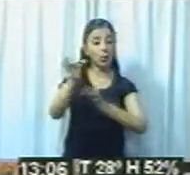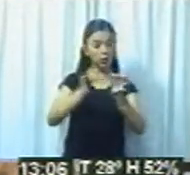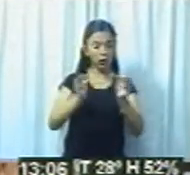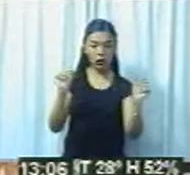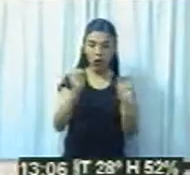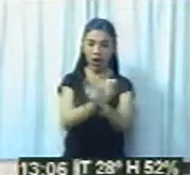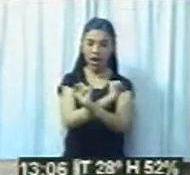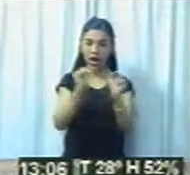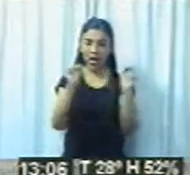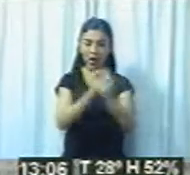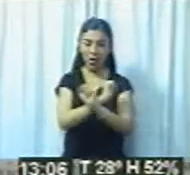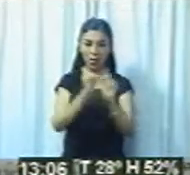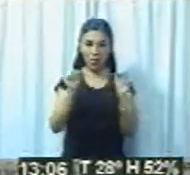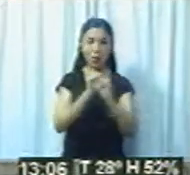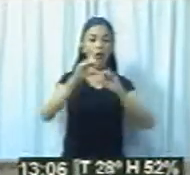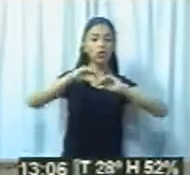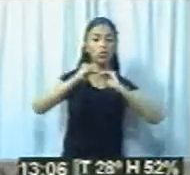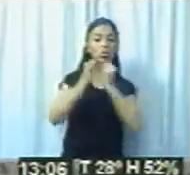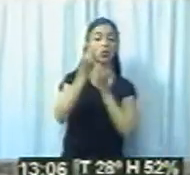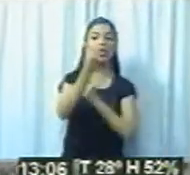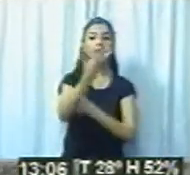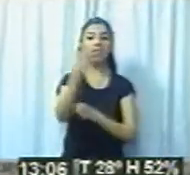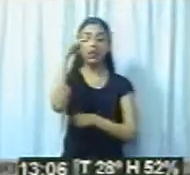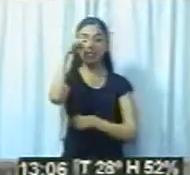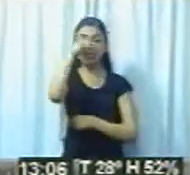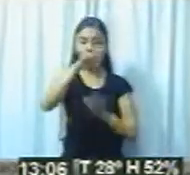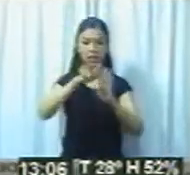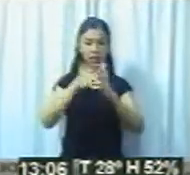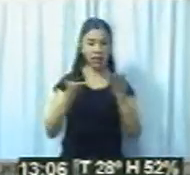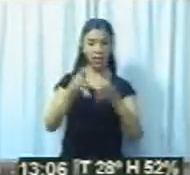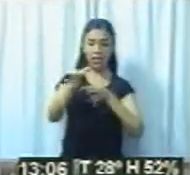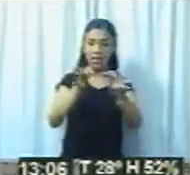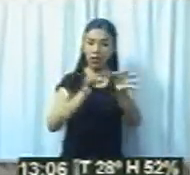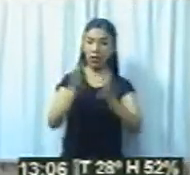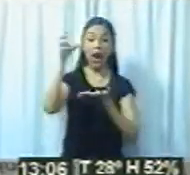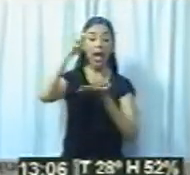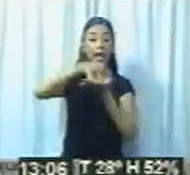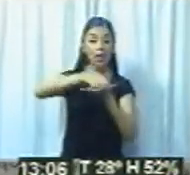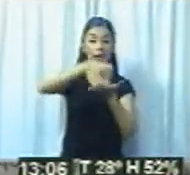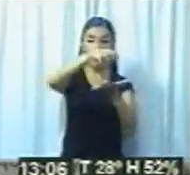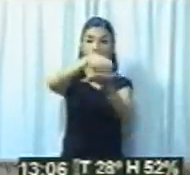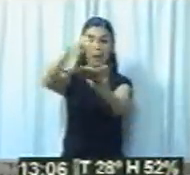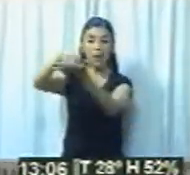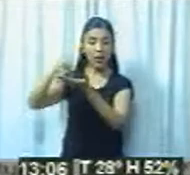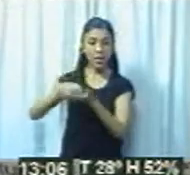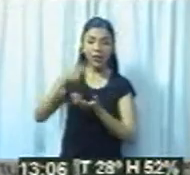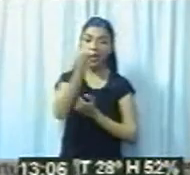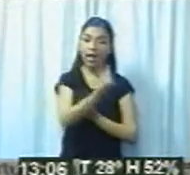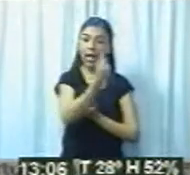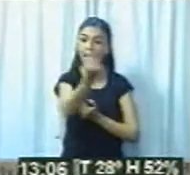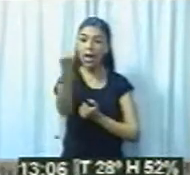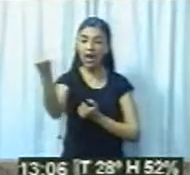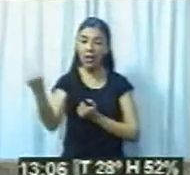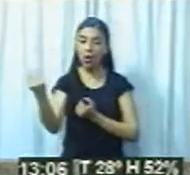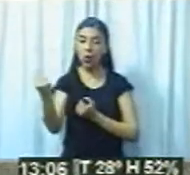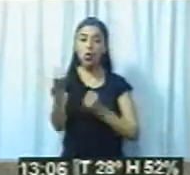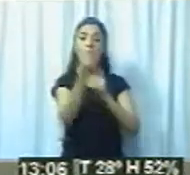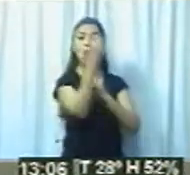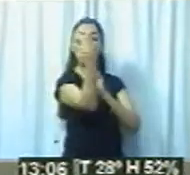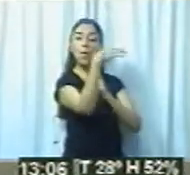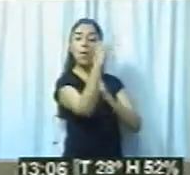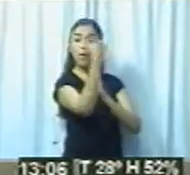En esas empresas hacen un depósito en una cuenta bancaria